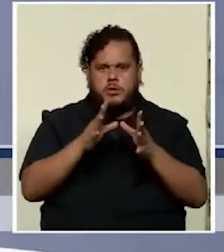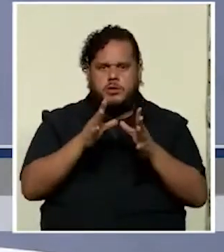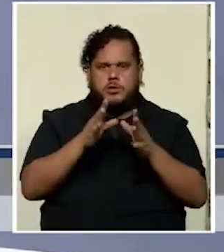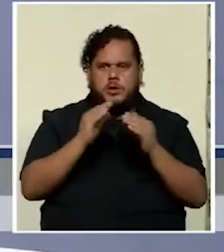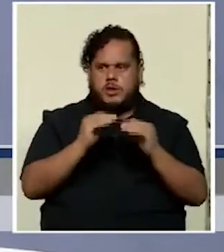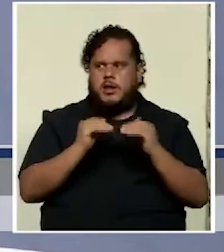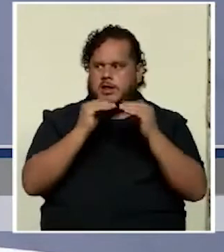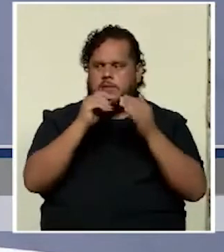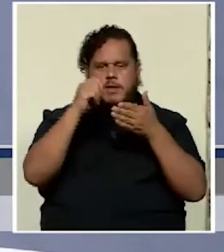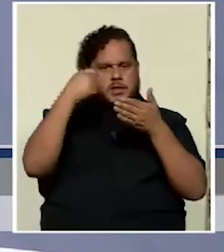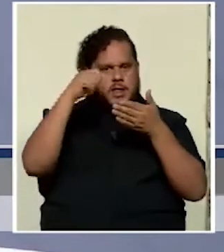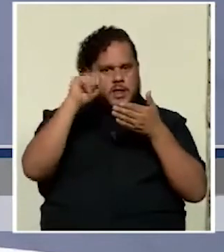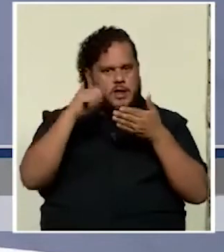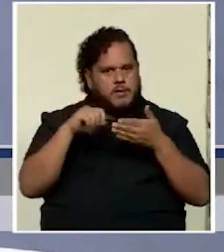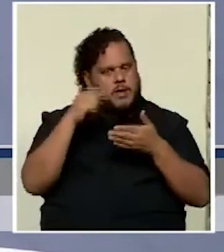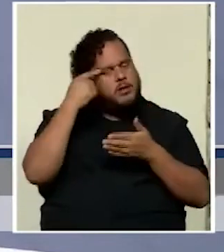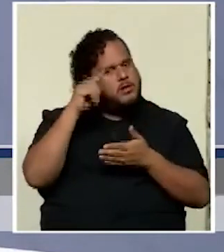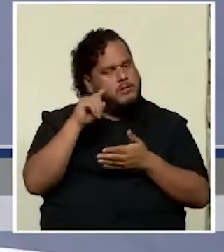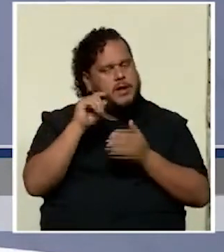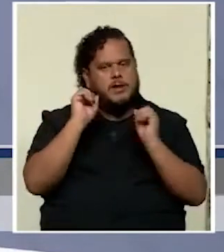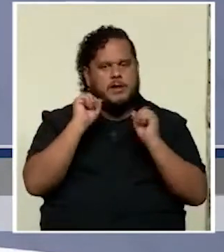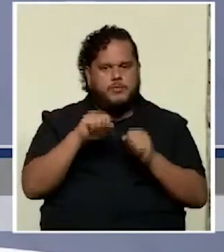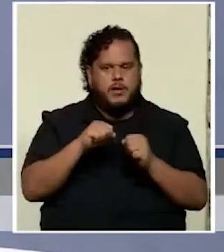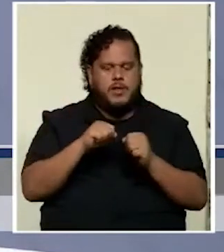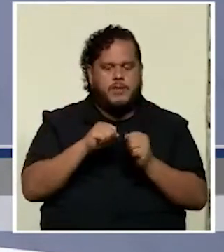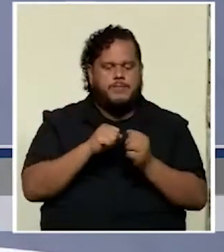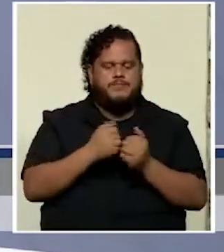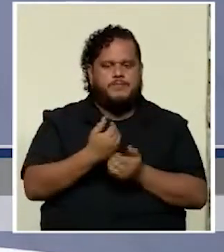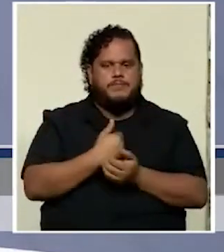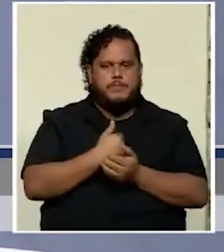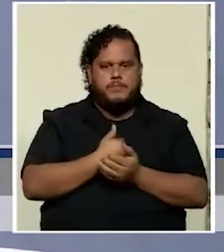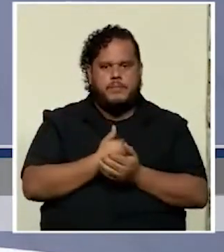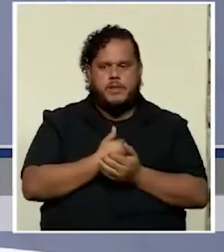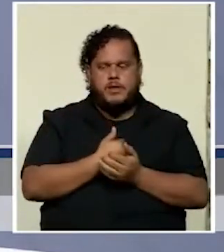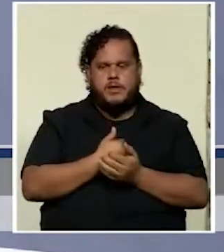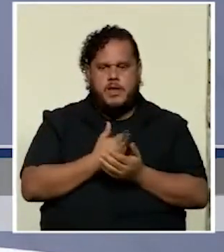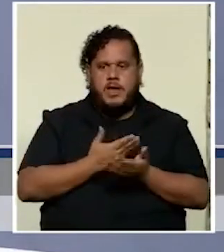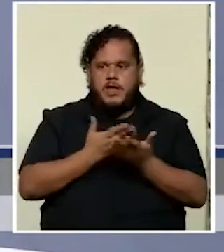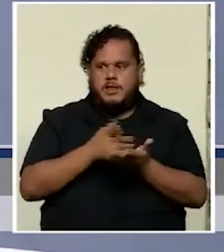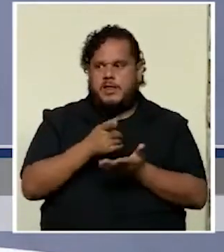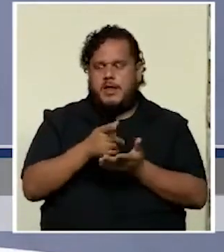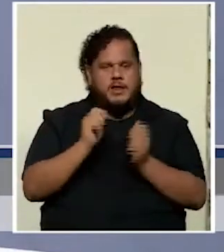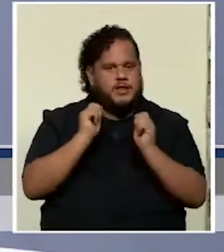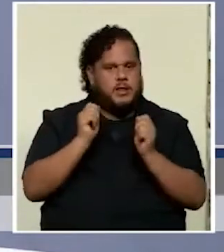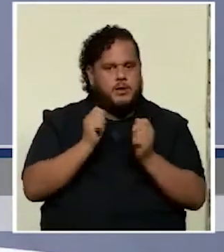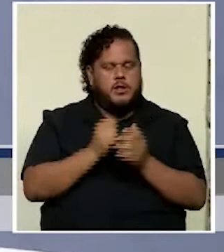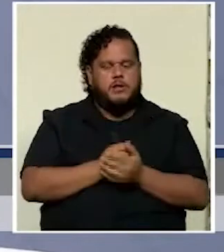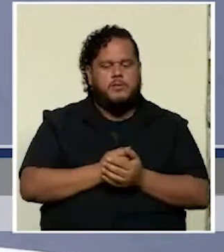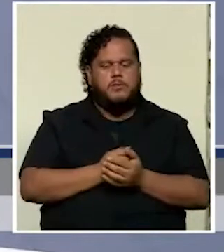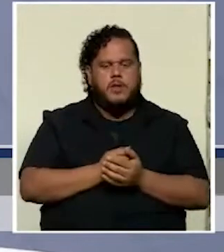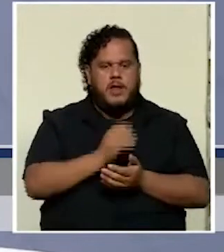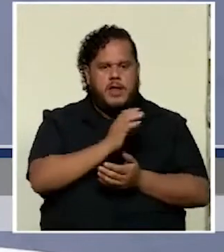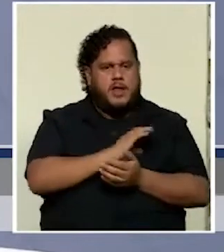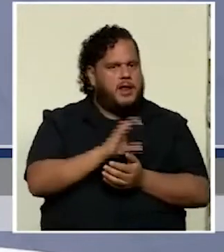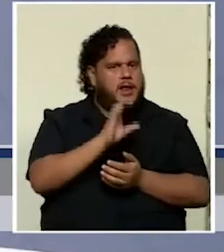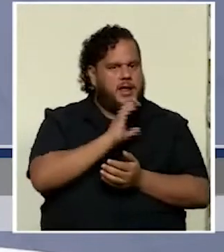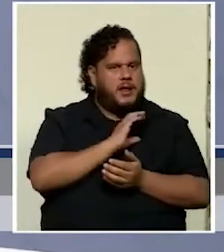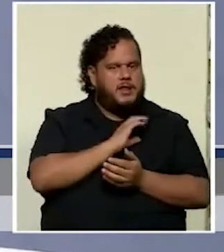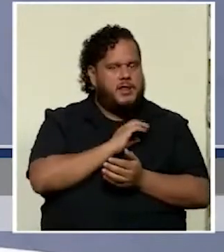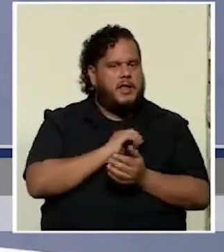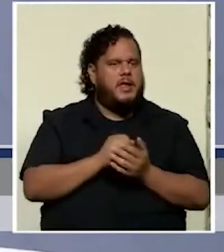calificados para que puedan tener brindar esa educación la calidad de